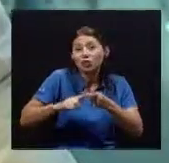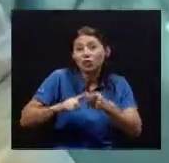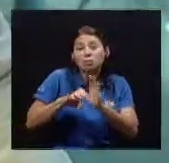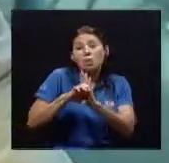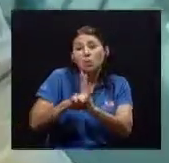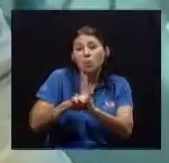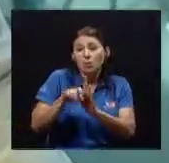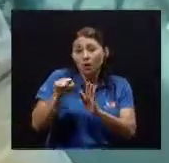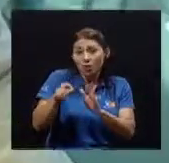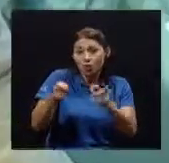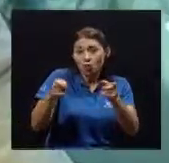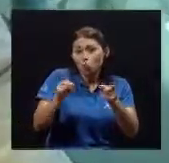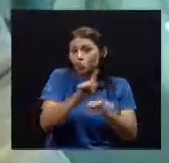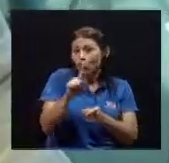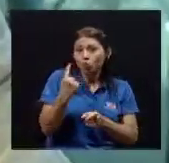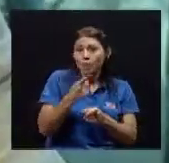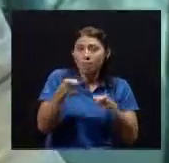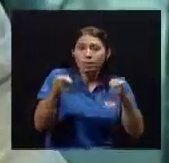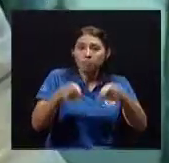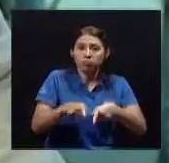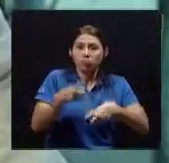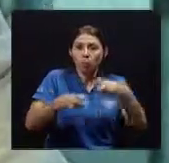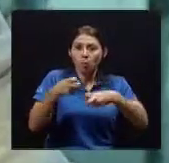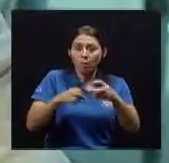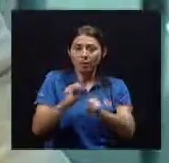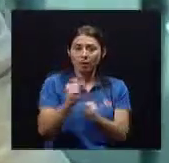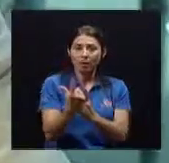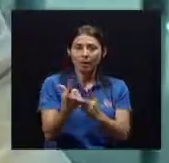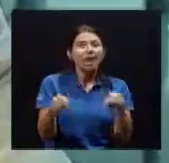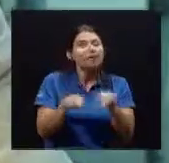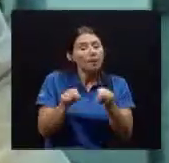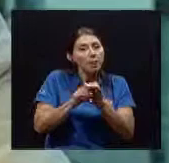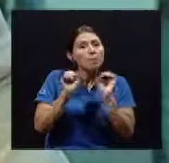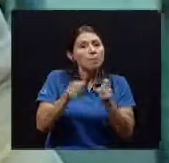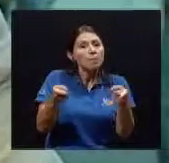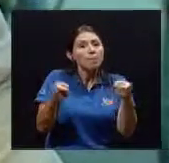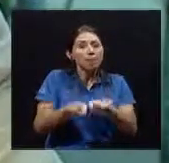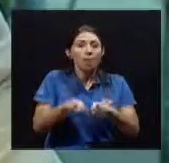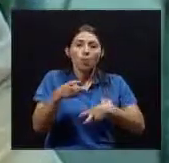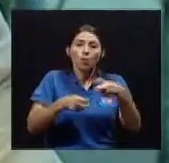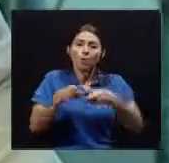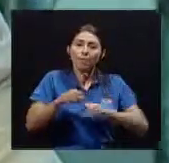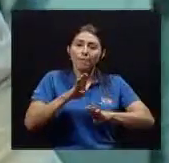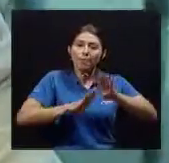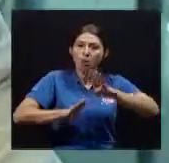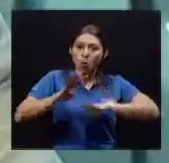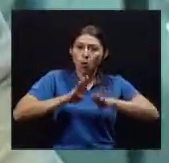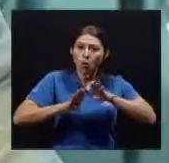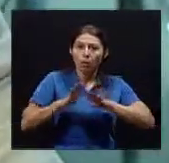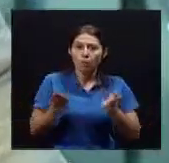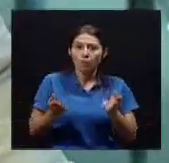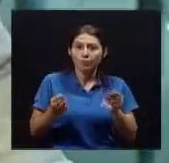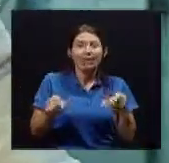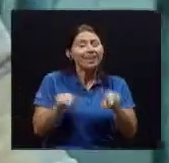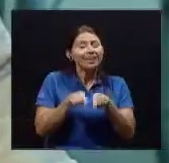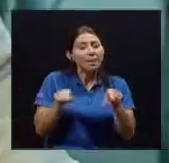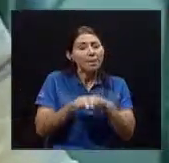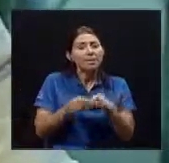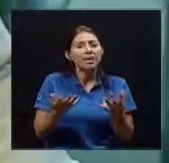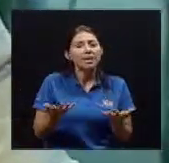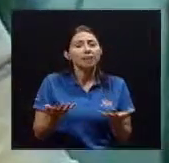necesariamente Es un problema Social Puede ser Perfectamente Un problema Biológico Un problema También